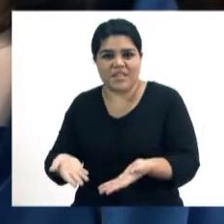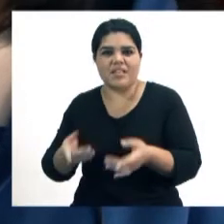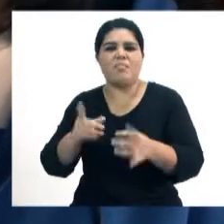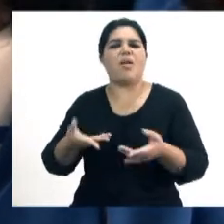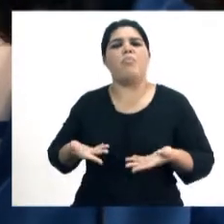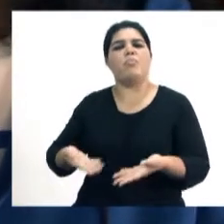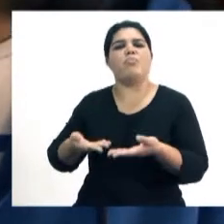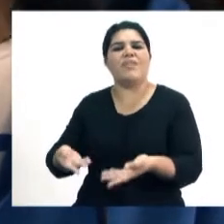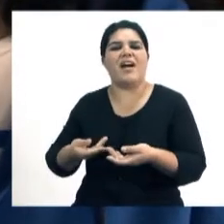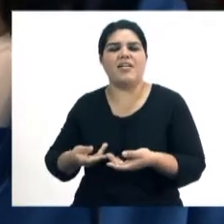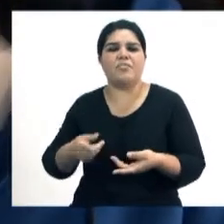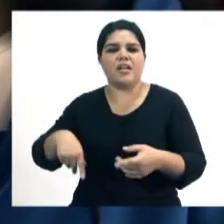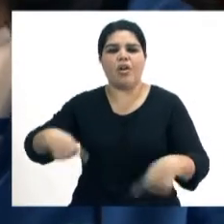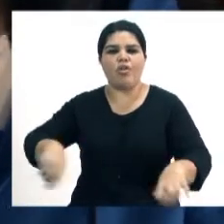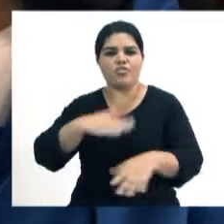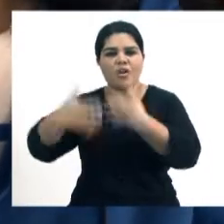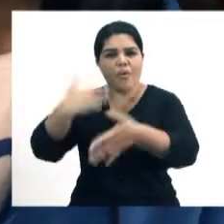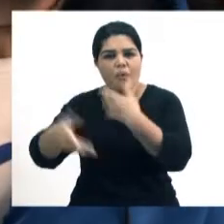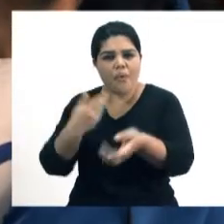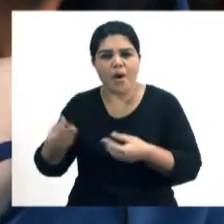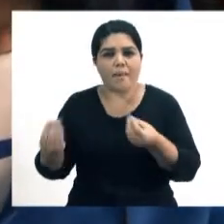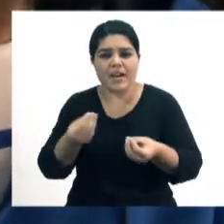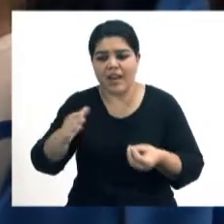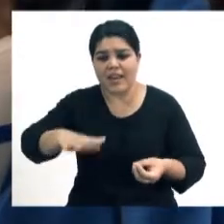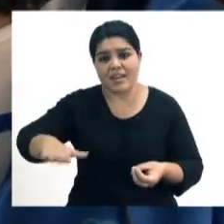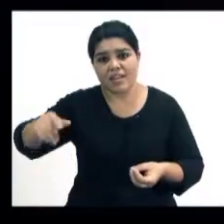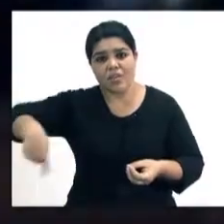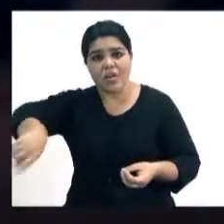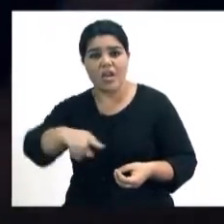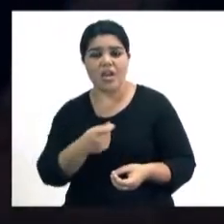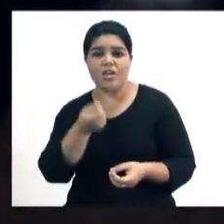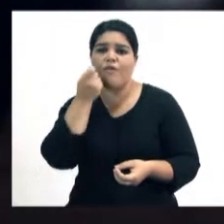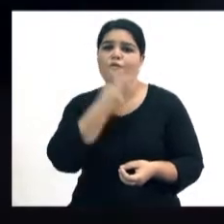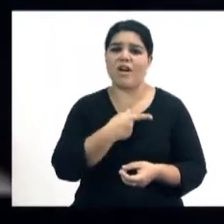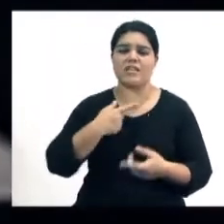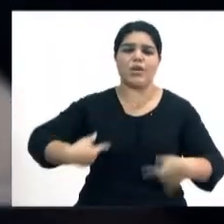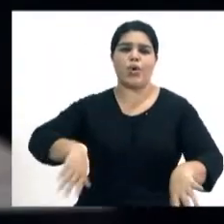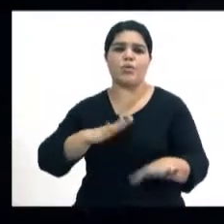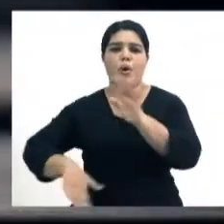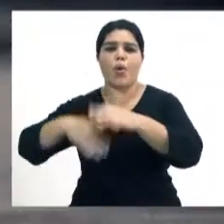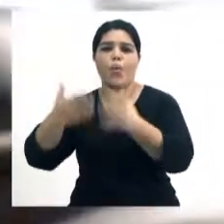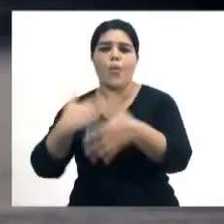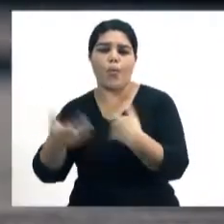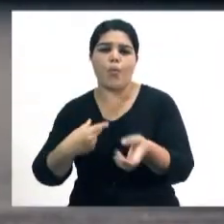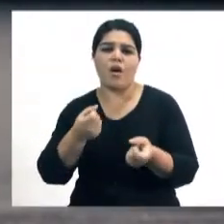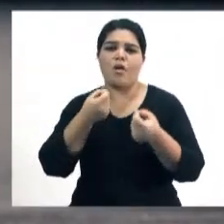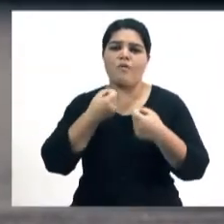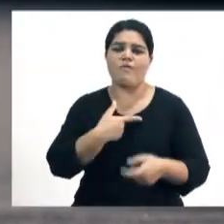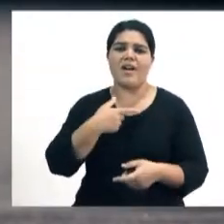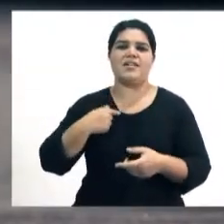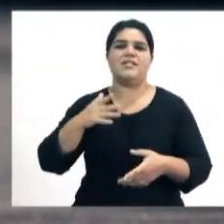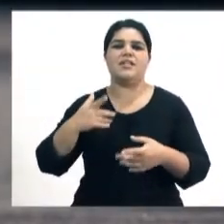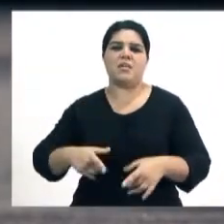promover situaciones lúdicas facilitadoras para que los chicos tengan experiencias lúdicas saludables, positivas,